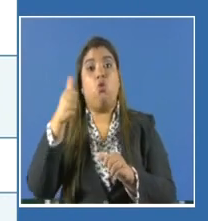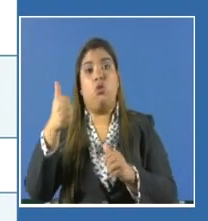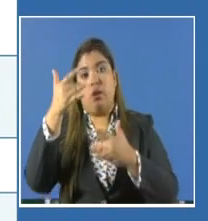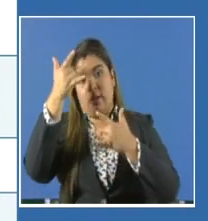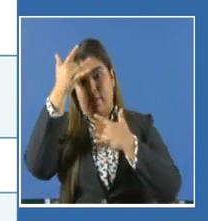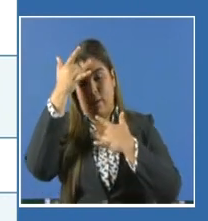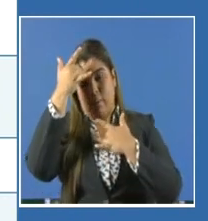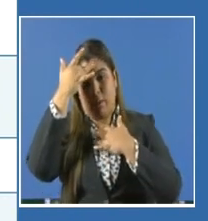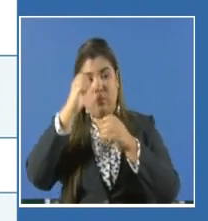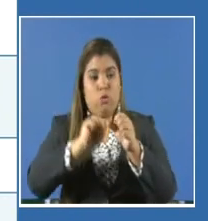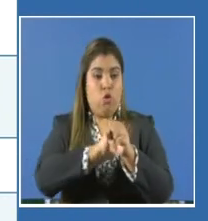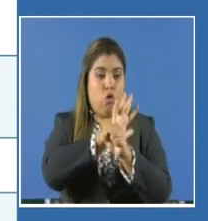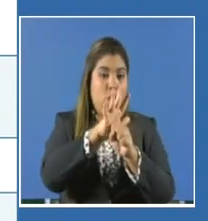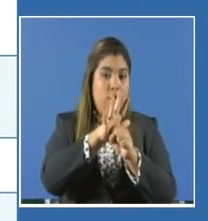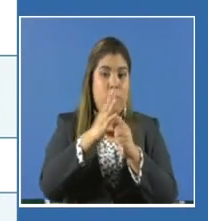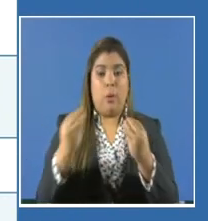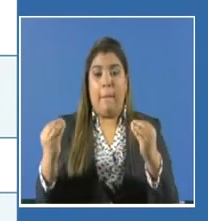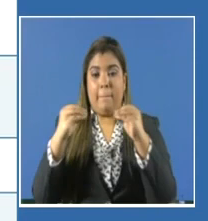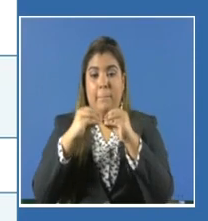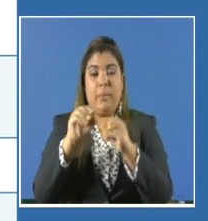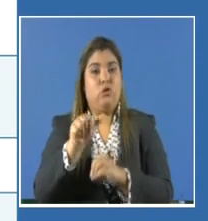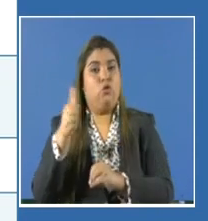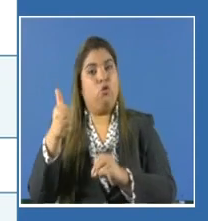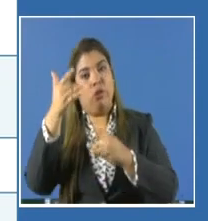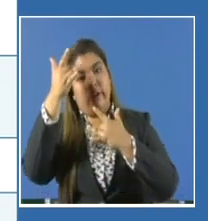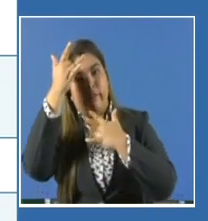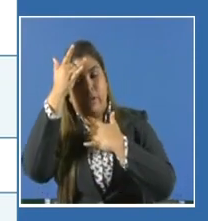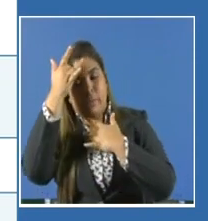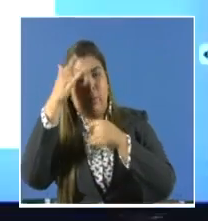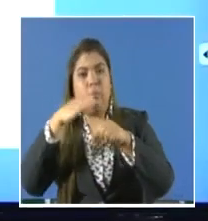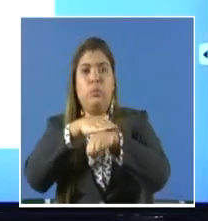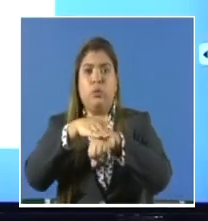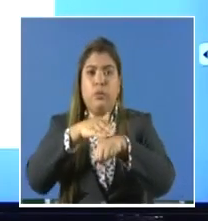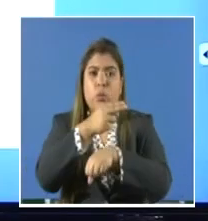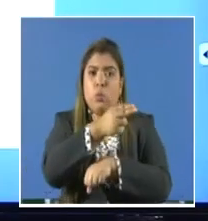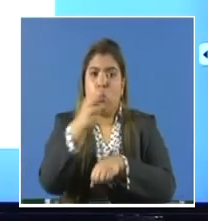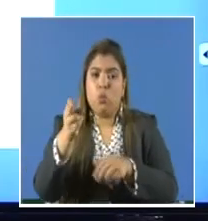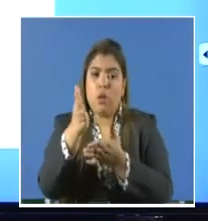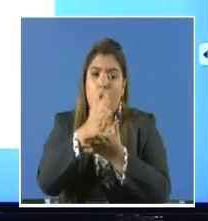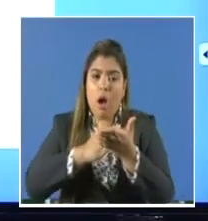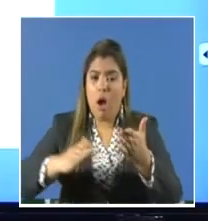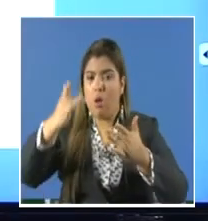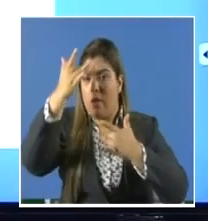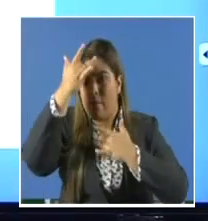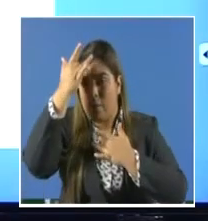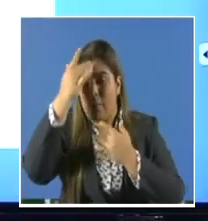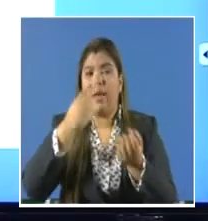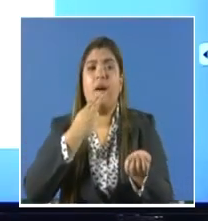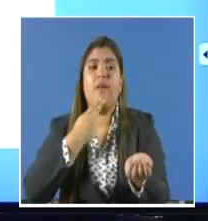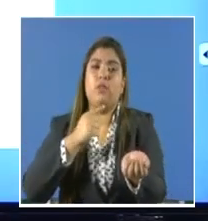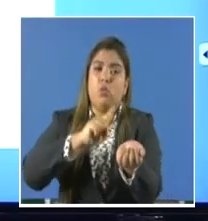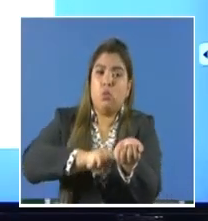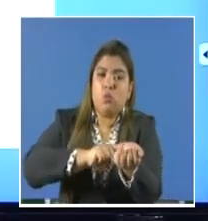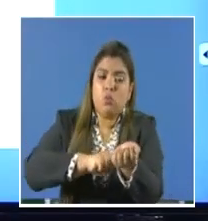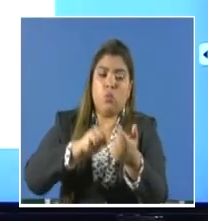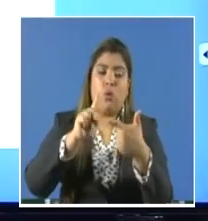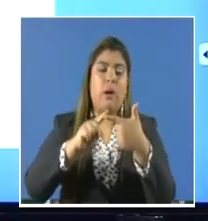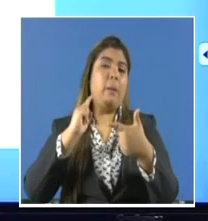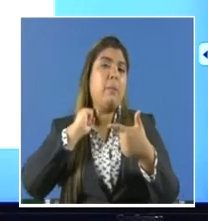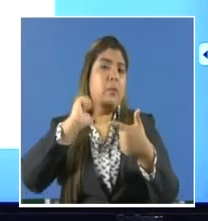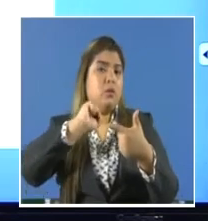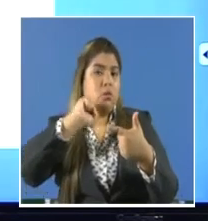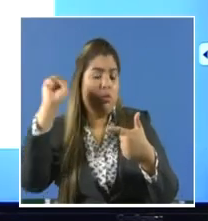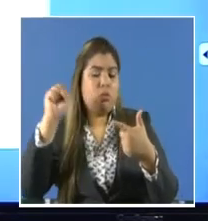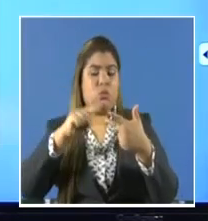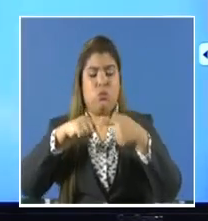Importante que las personas acudan a hacerse sus controles de salud y se tomen sus medicamentos.